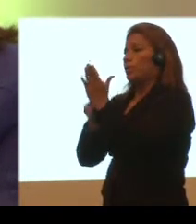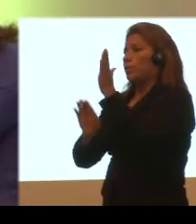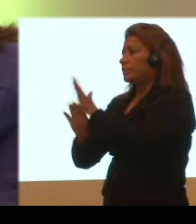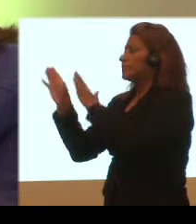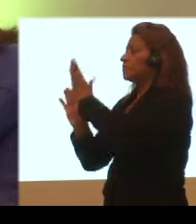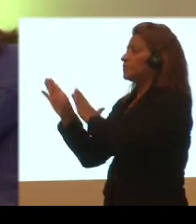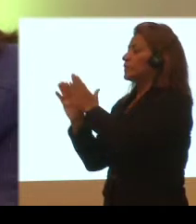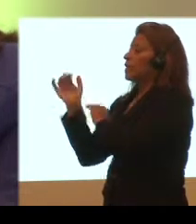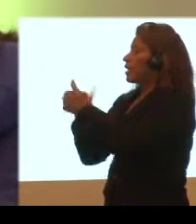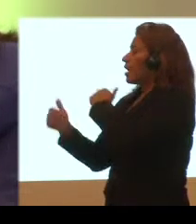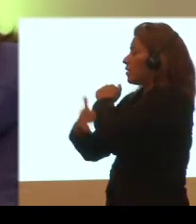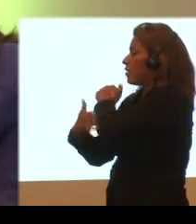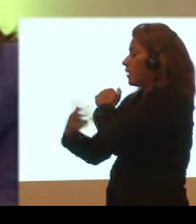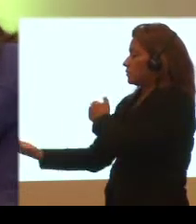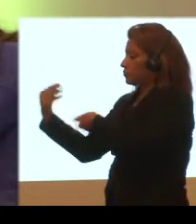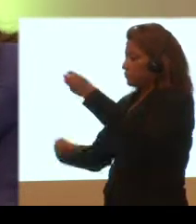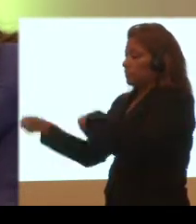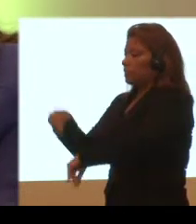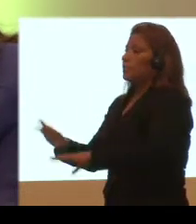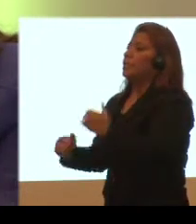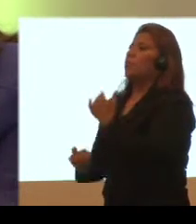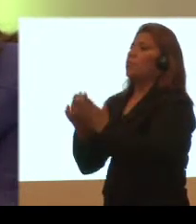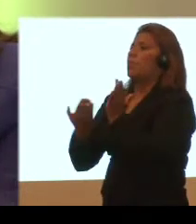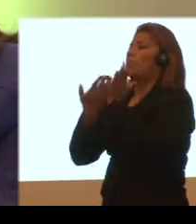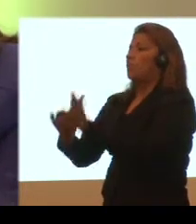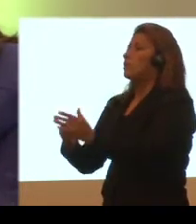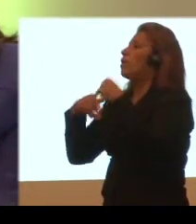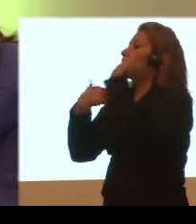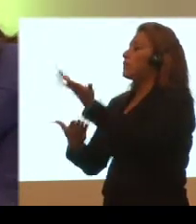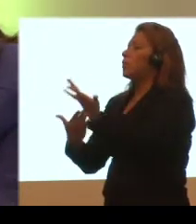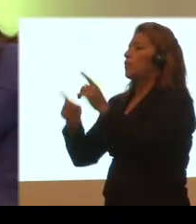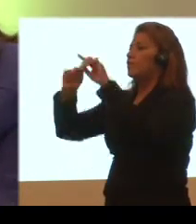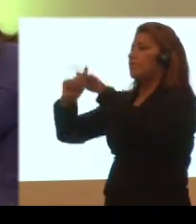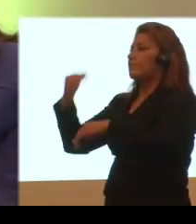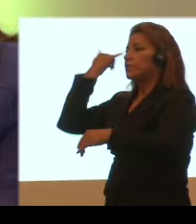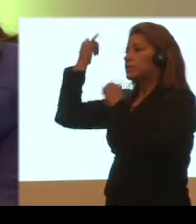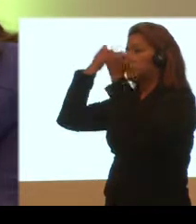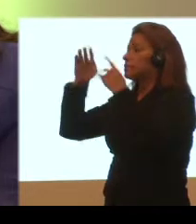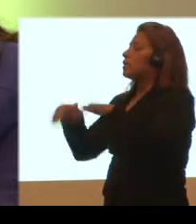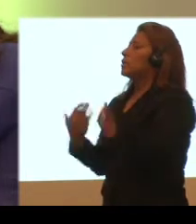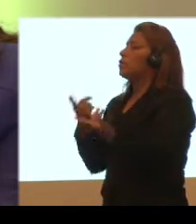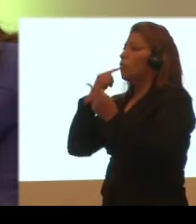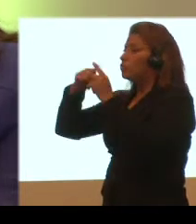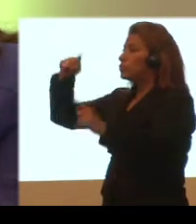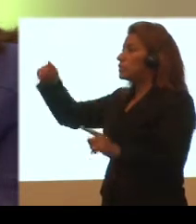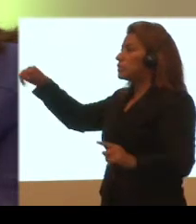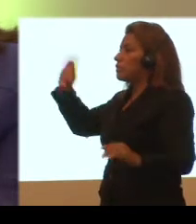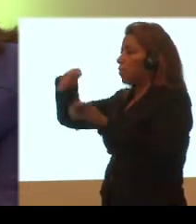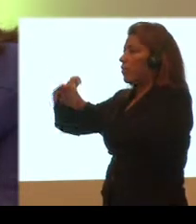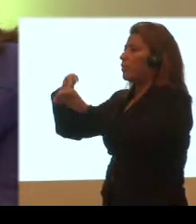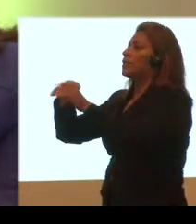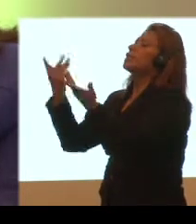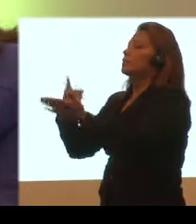entre sus países miembros, y que el nuevo instrumento proponga indicadores que permitan hacer mediciones de las metas y logros